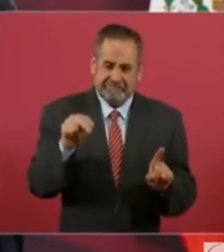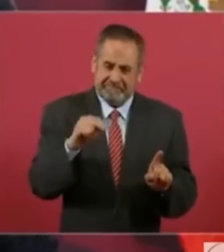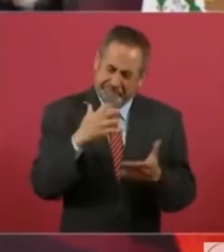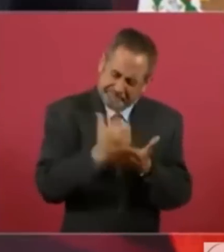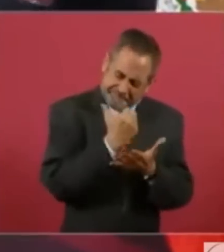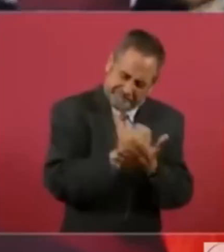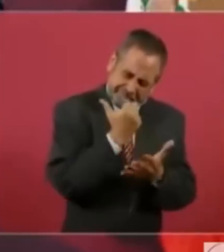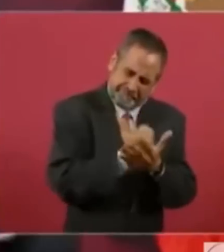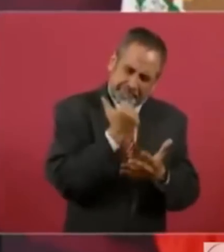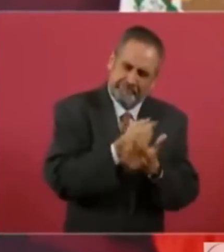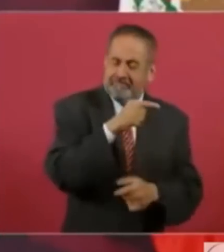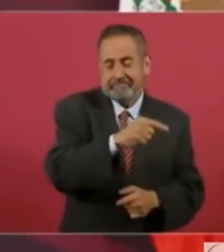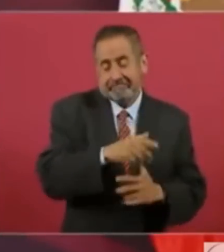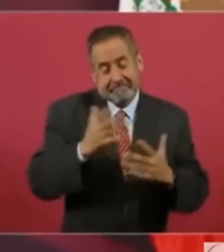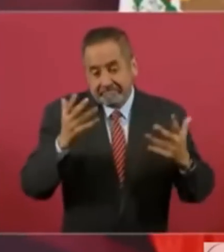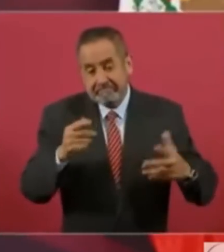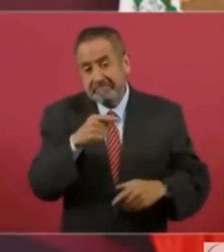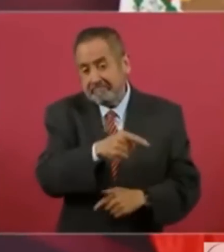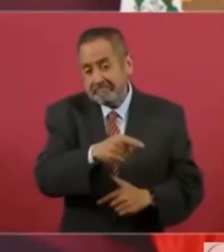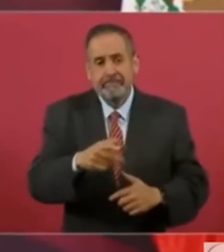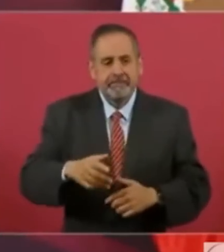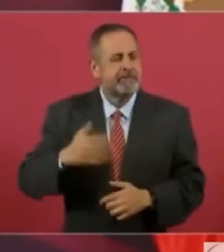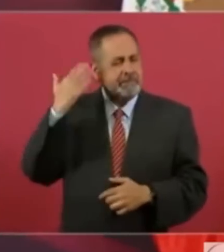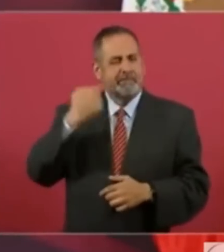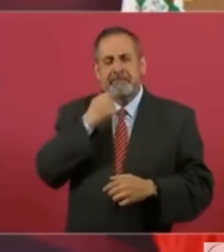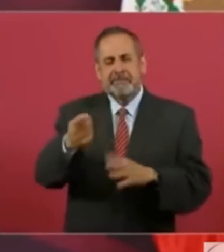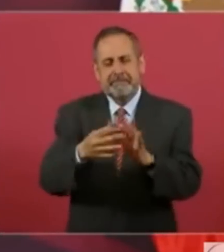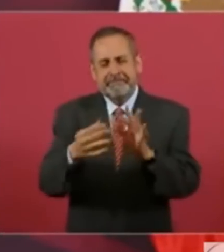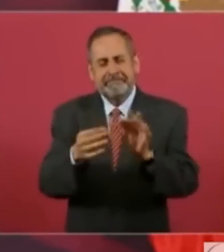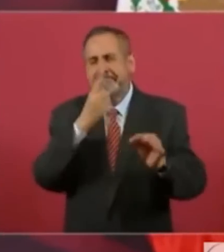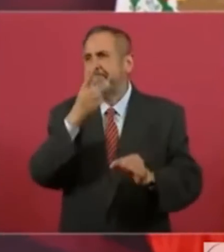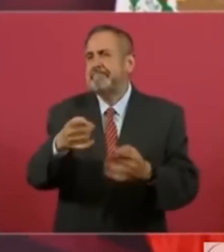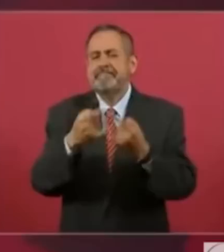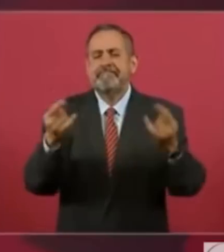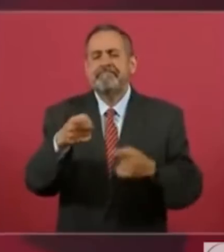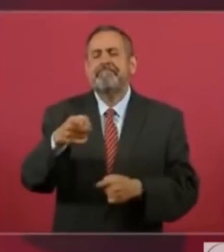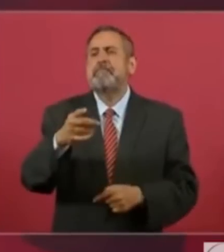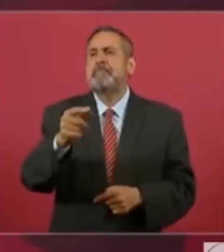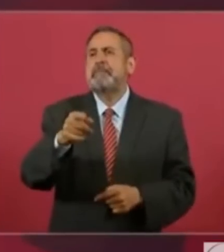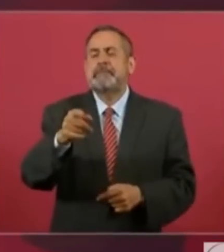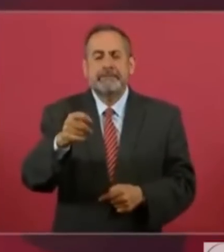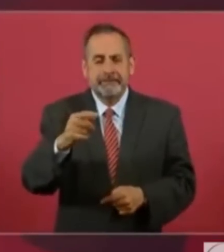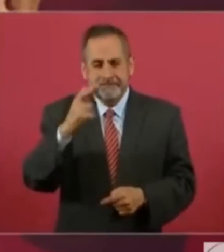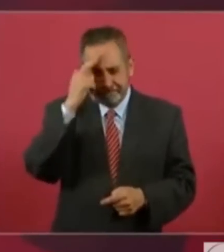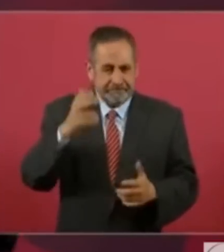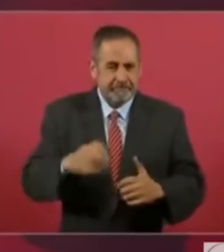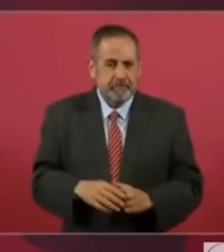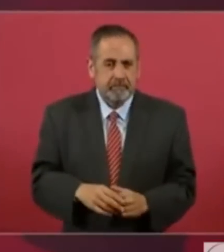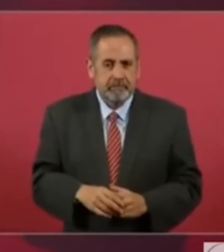Ya les platiqué una vez de cuando pensamos